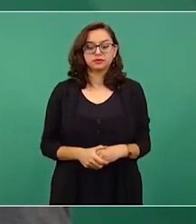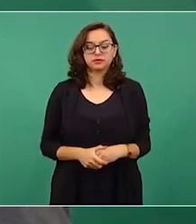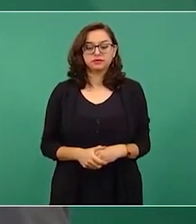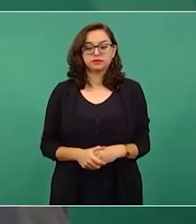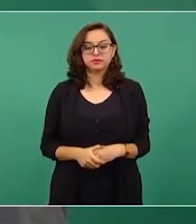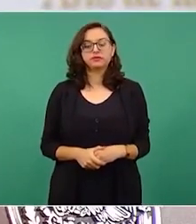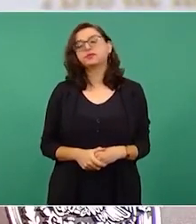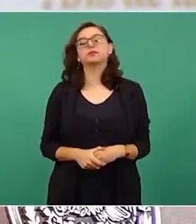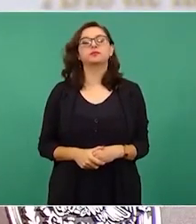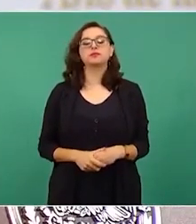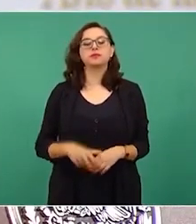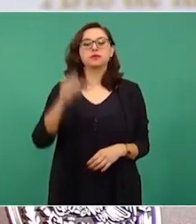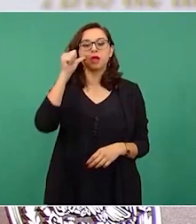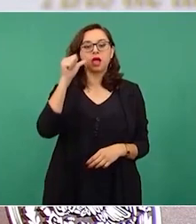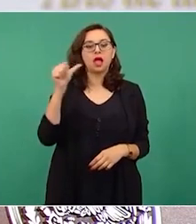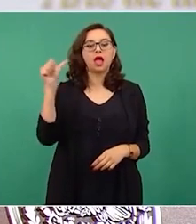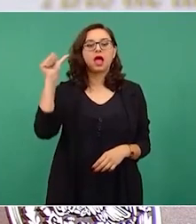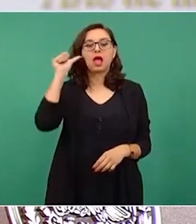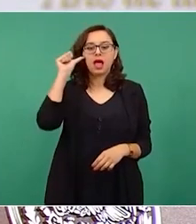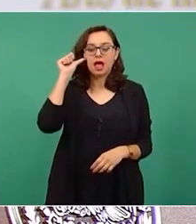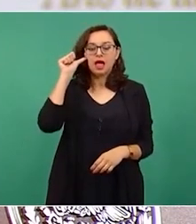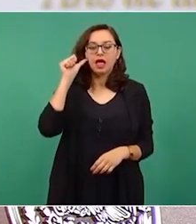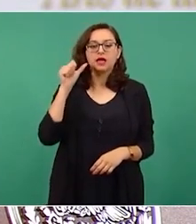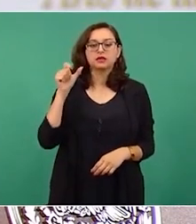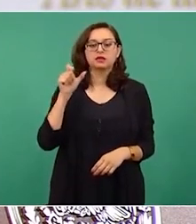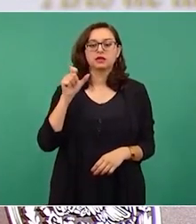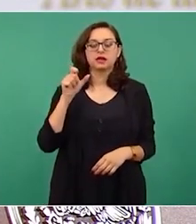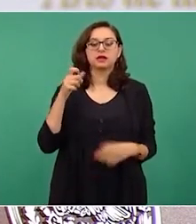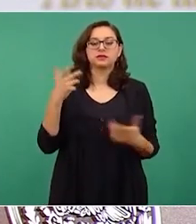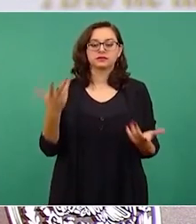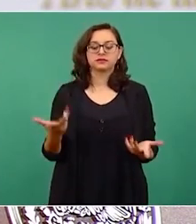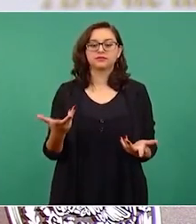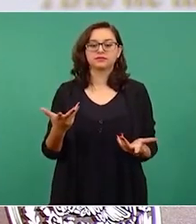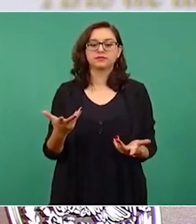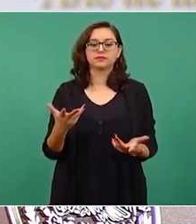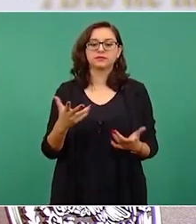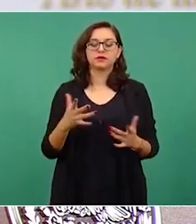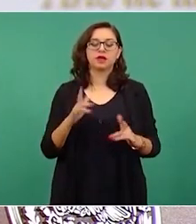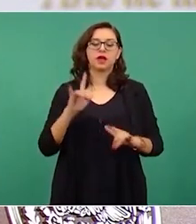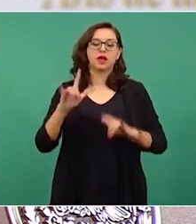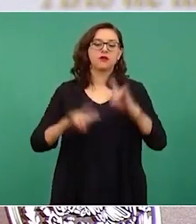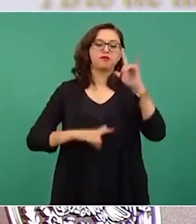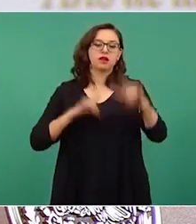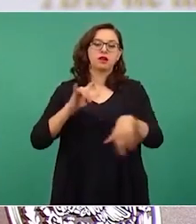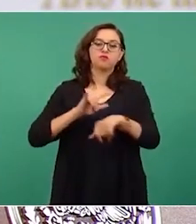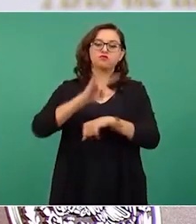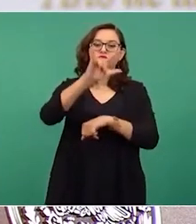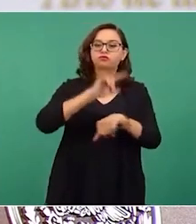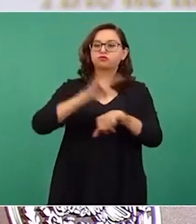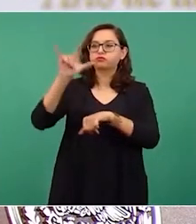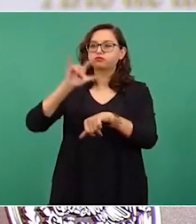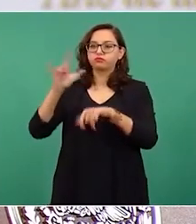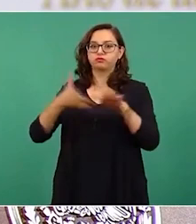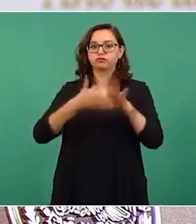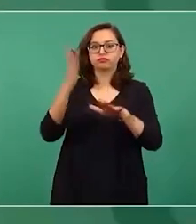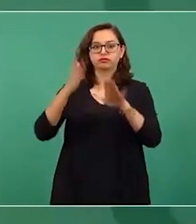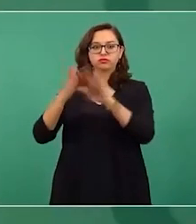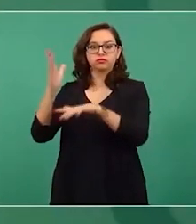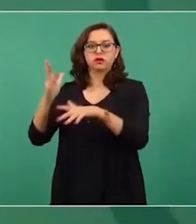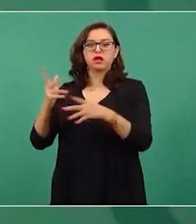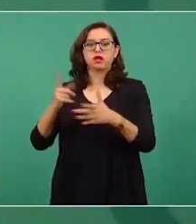la feria aeroespacial que por cierto es muy importante pues ahí estuvo con nosotros